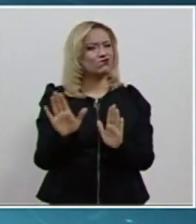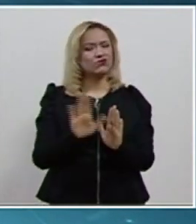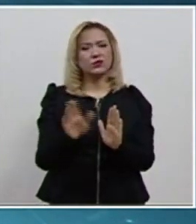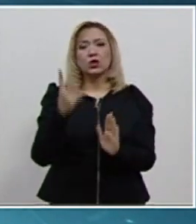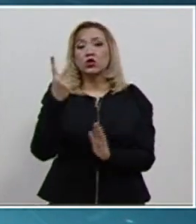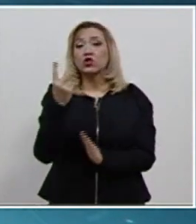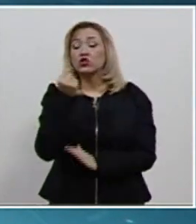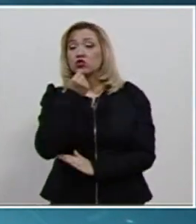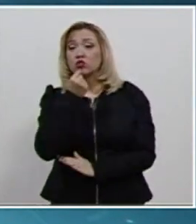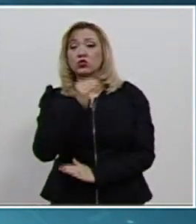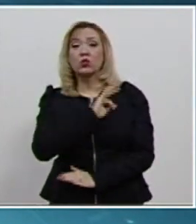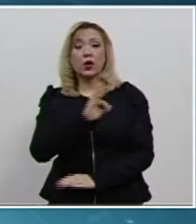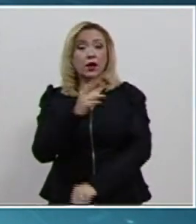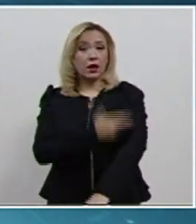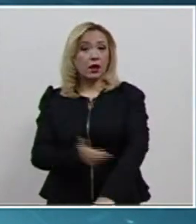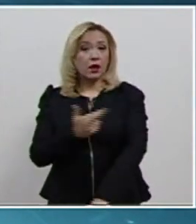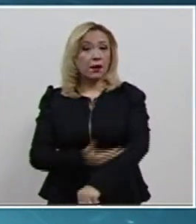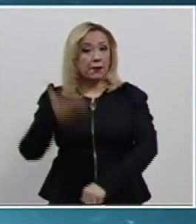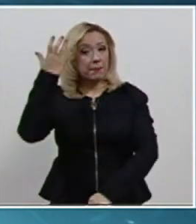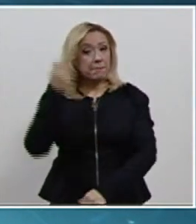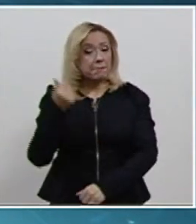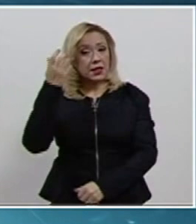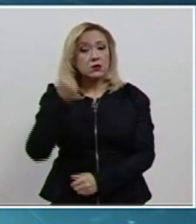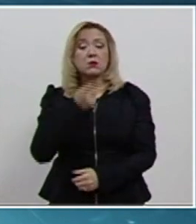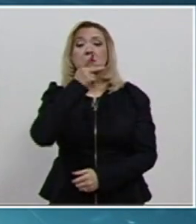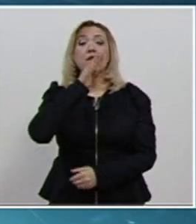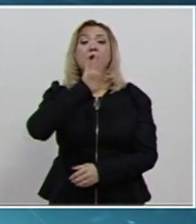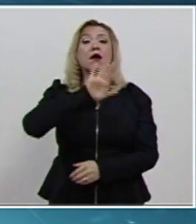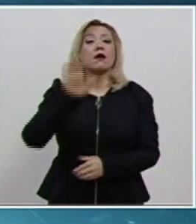puedan tramitar la pensión por orfandad.